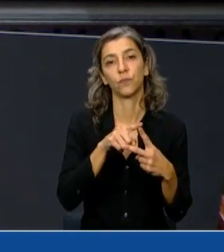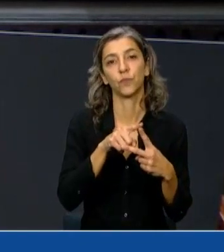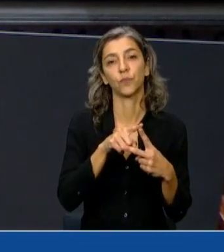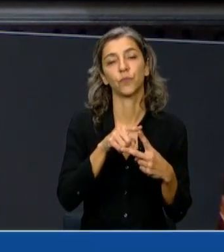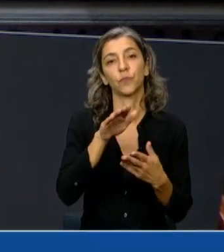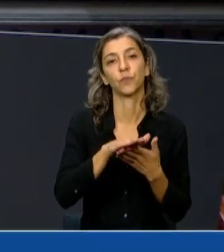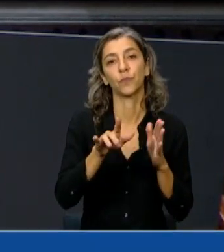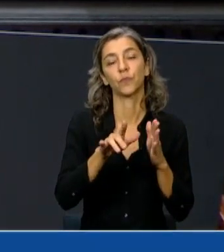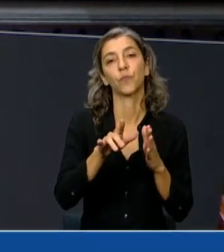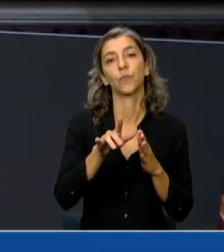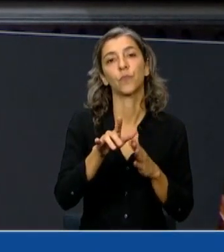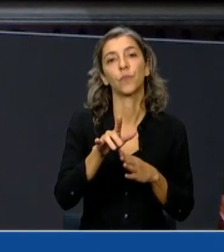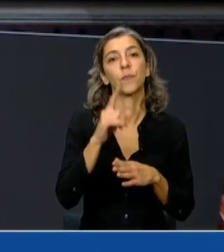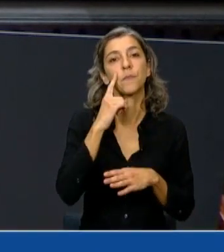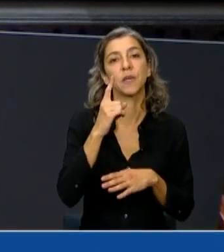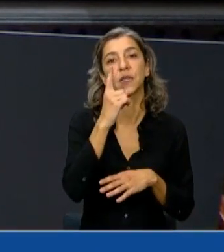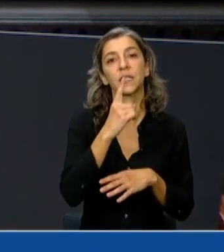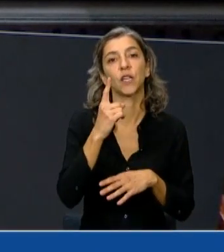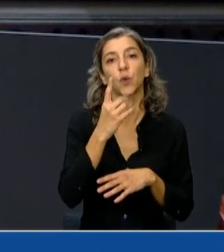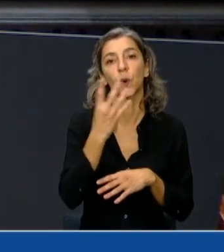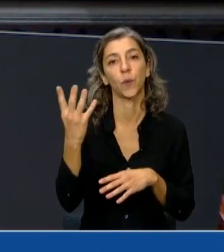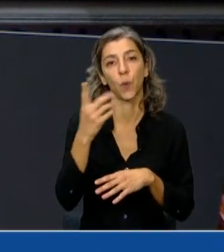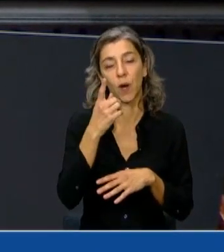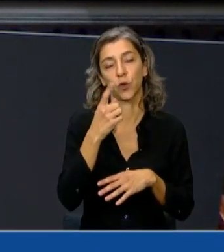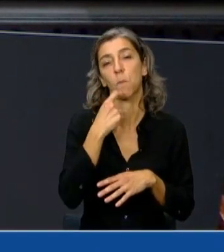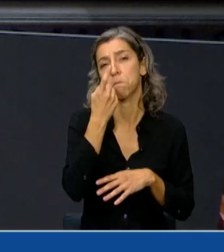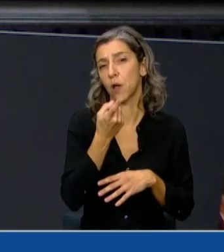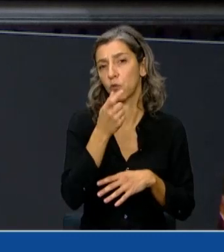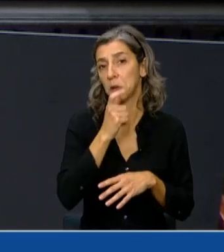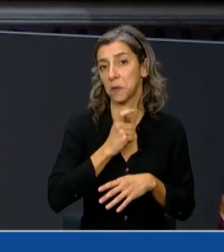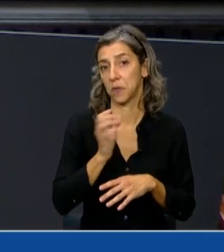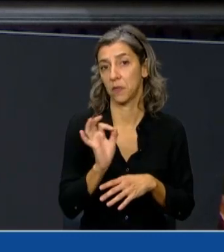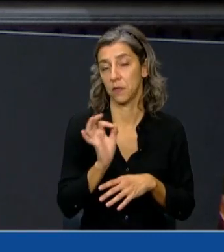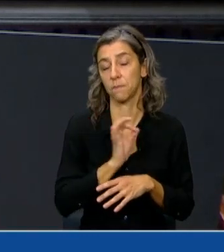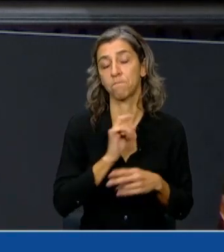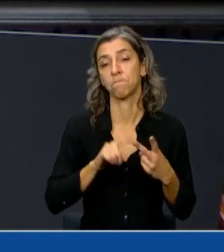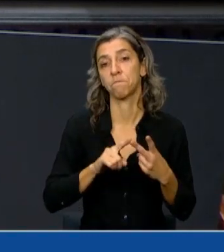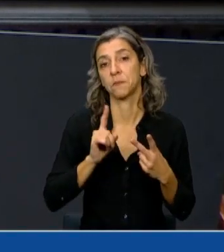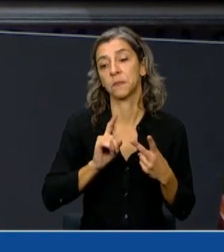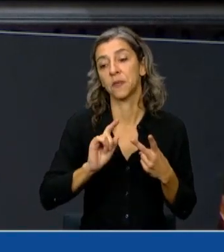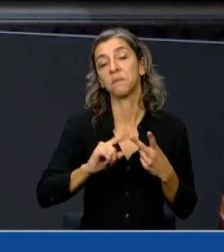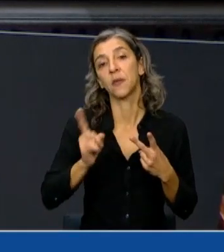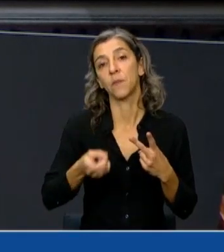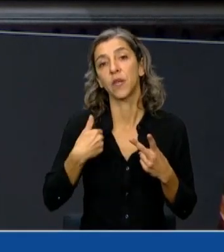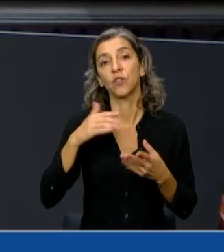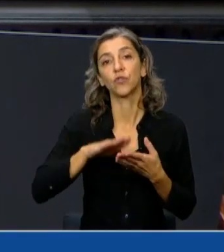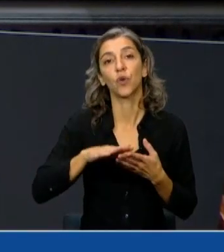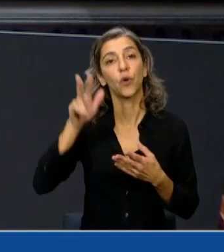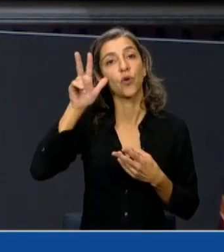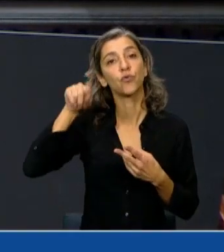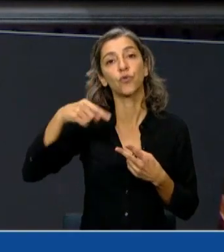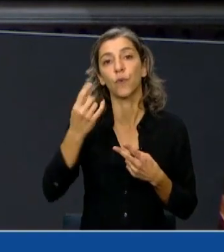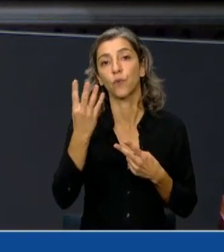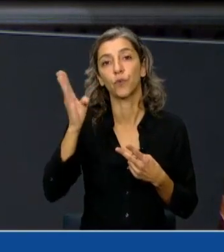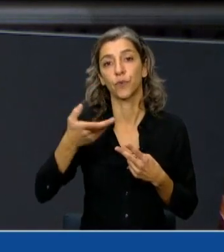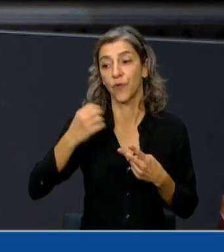número 1144, que no fue contestada. Después que se dio a conocer el dato de la inflación del 8,4% por el